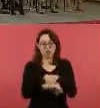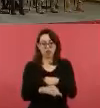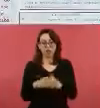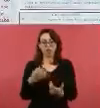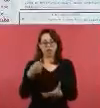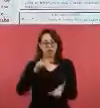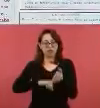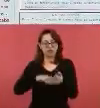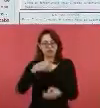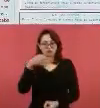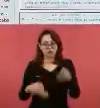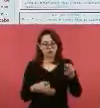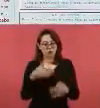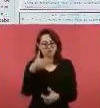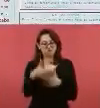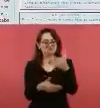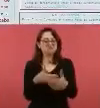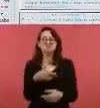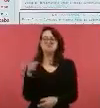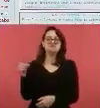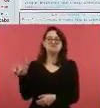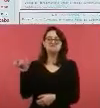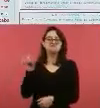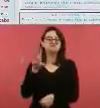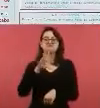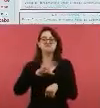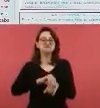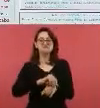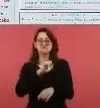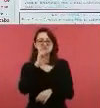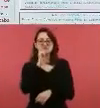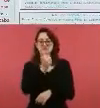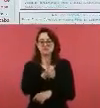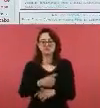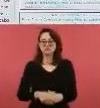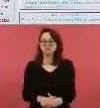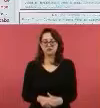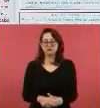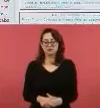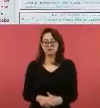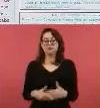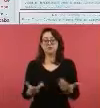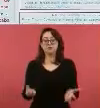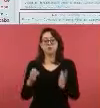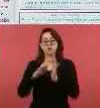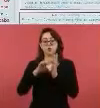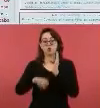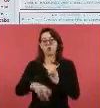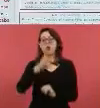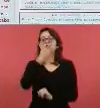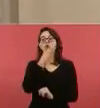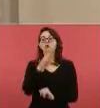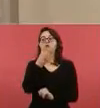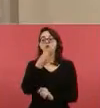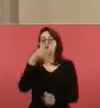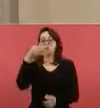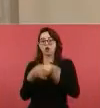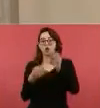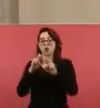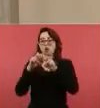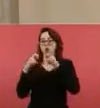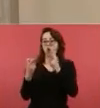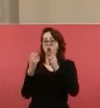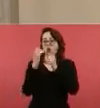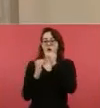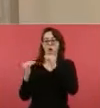Tenemos, en este caso, el magistrado Martín Soto Ortiz y